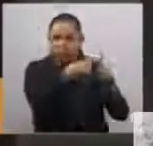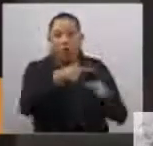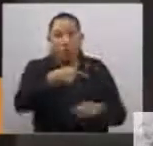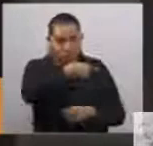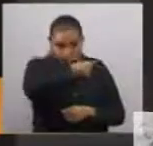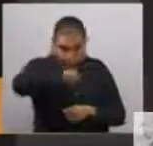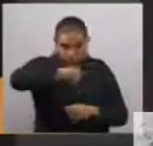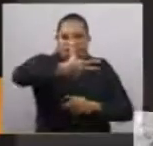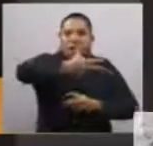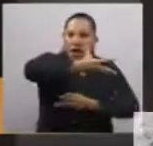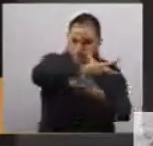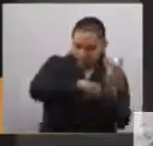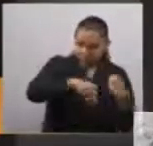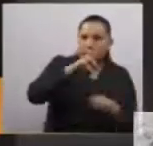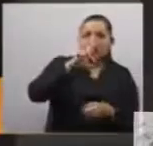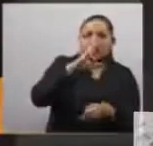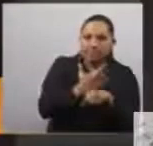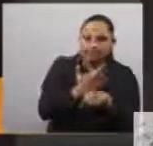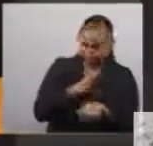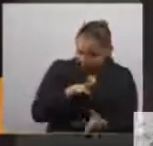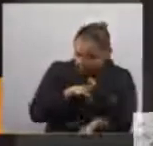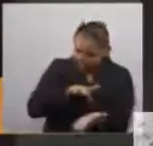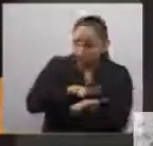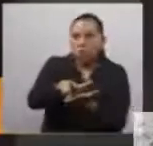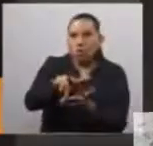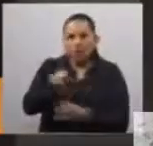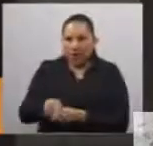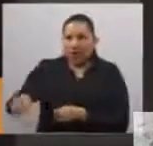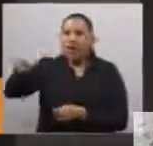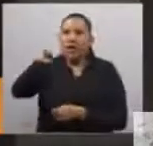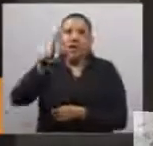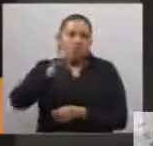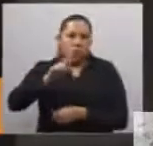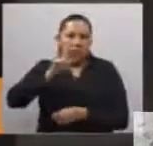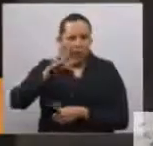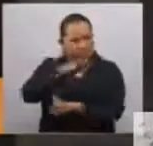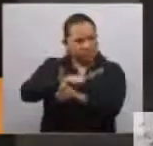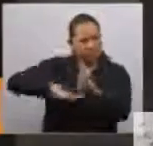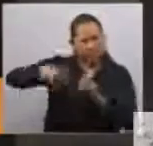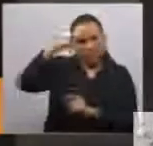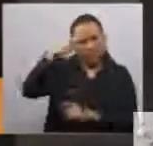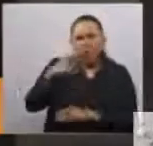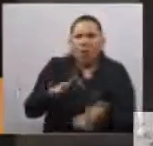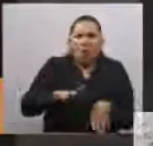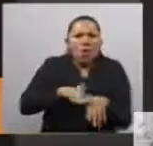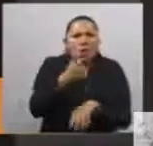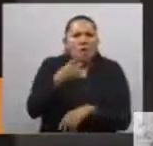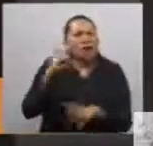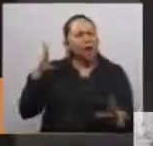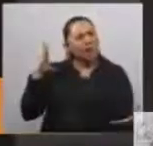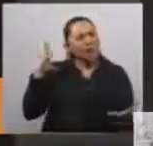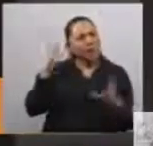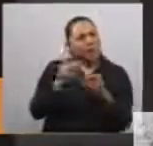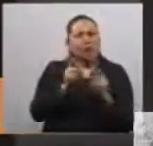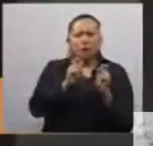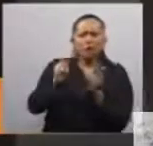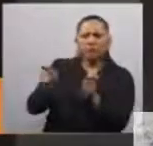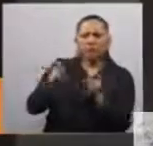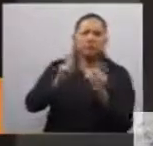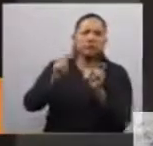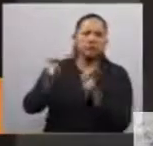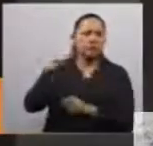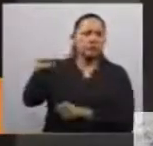mujeres de nuestro país para intentar saldar esa deuda histórica de sobrecarga de los cuidados tal como lo hacemos